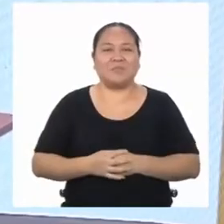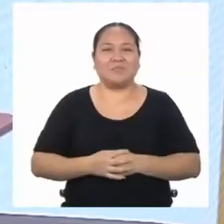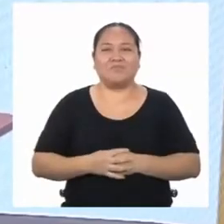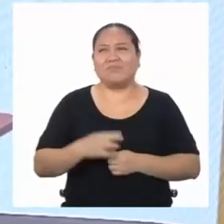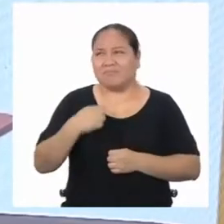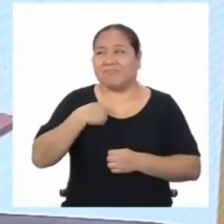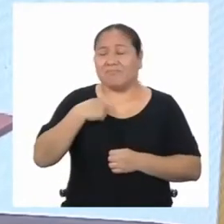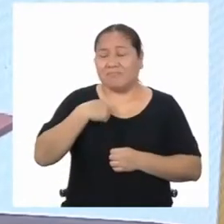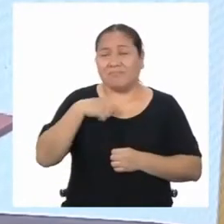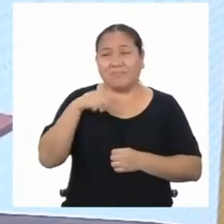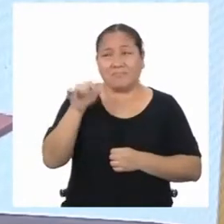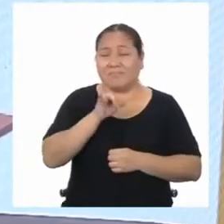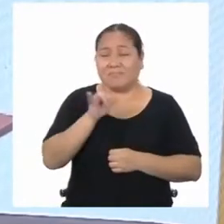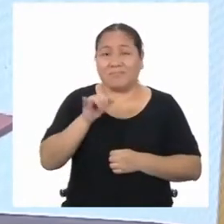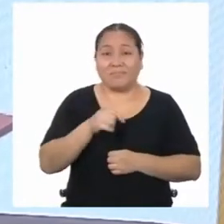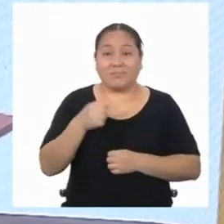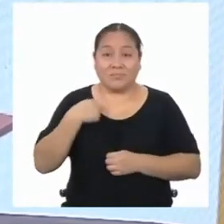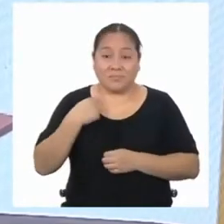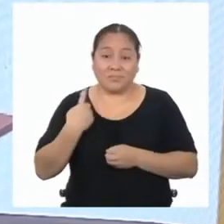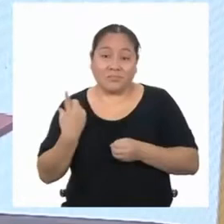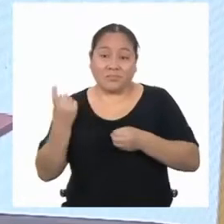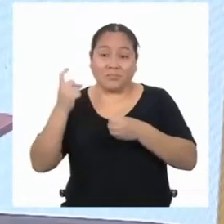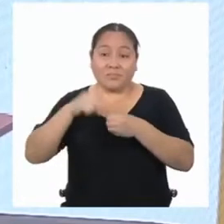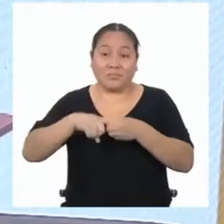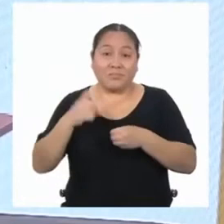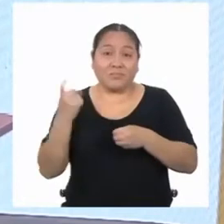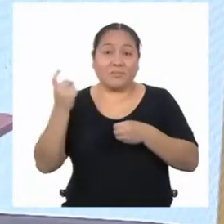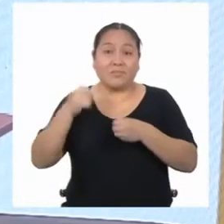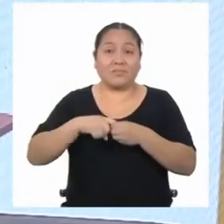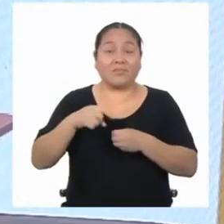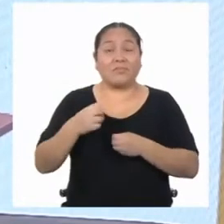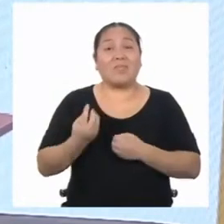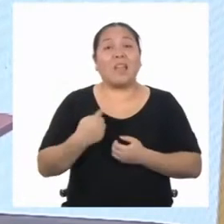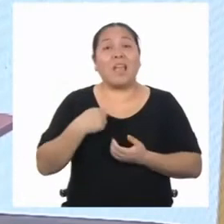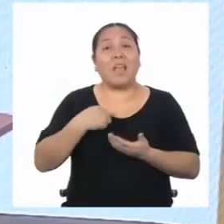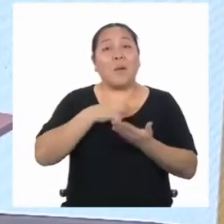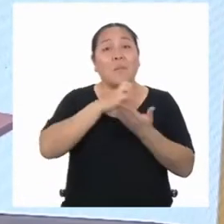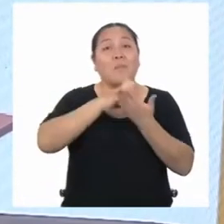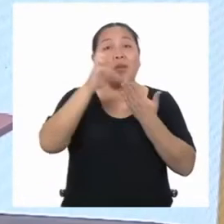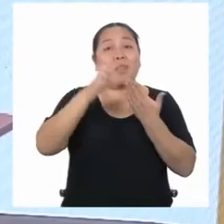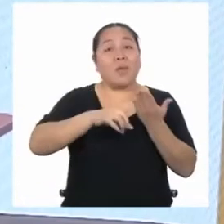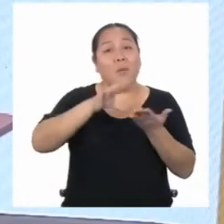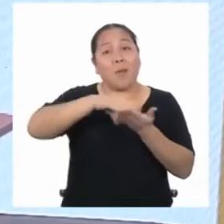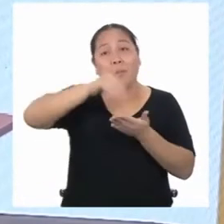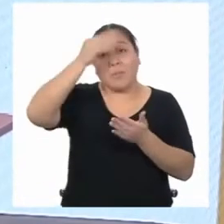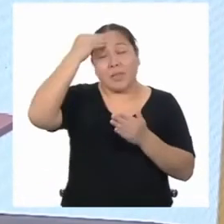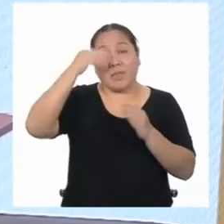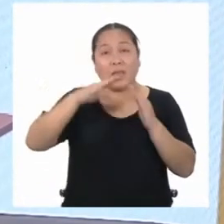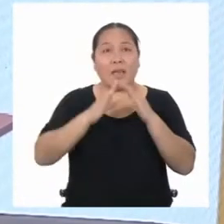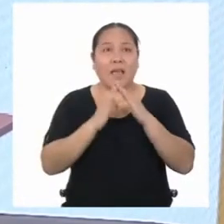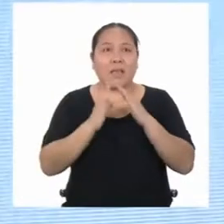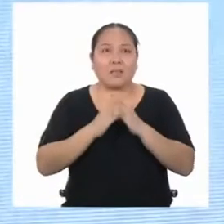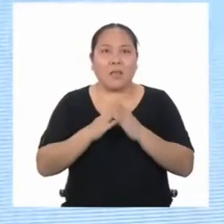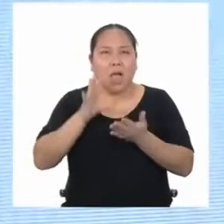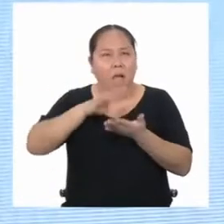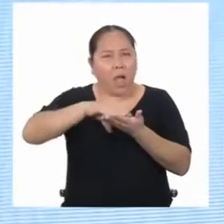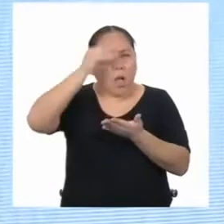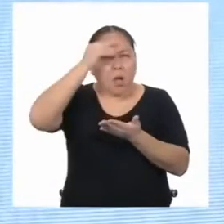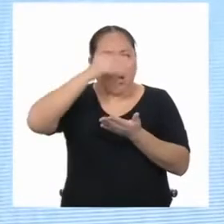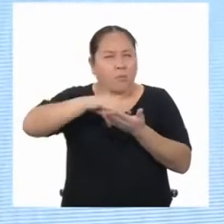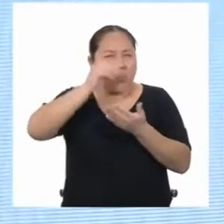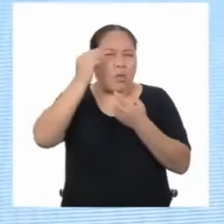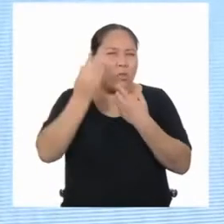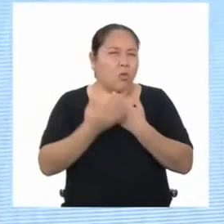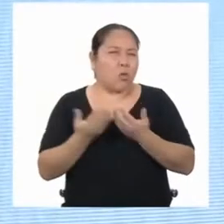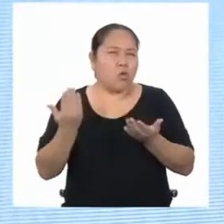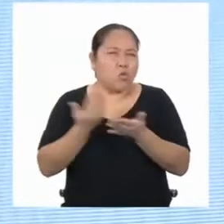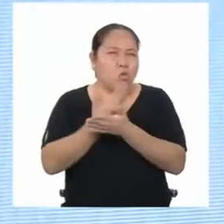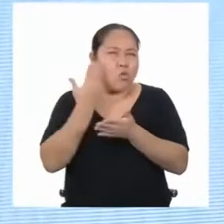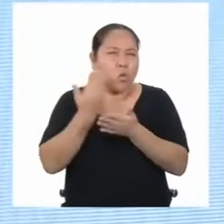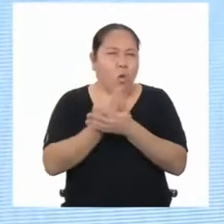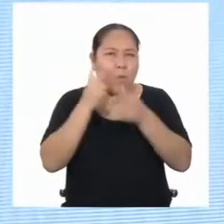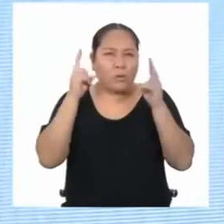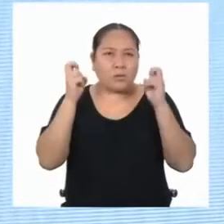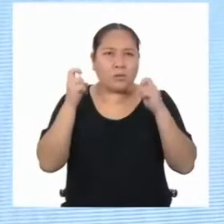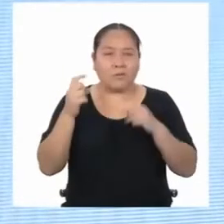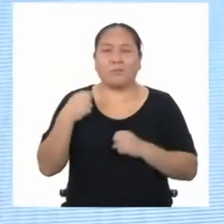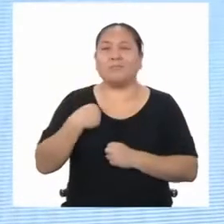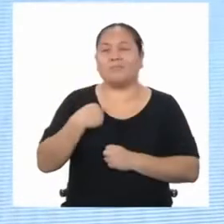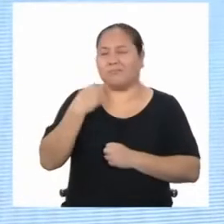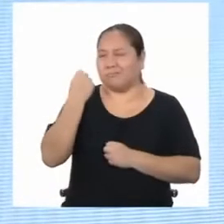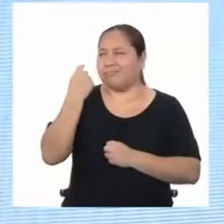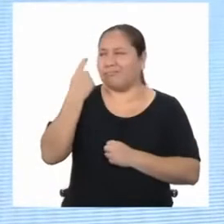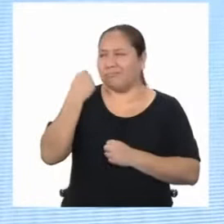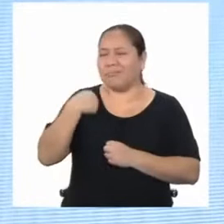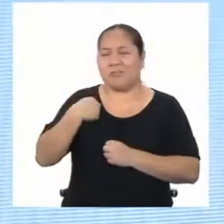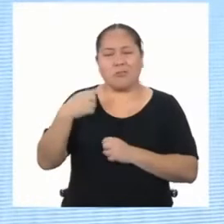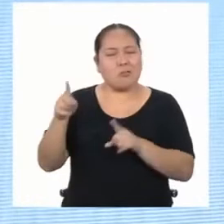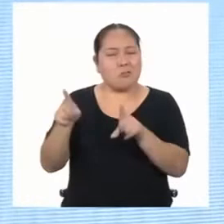Te cuento que desde que estoy participando en los programas de Aprendo en Casa, estoy aprendiendo muchas cosas nuevas. Te entiendo. Yo también.